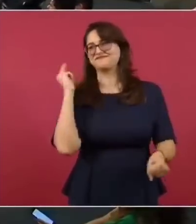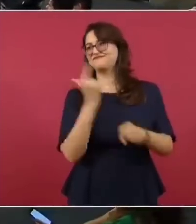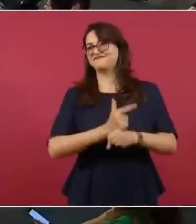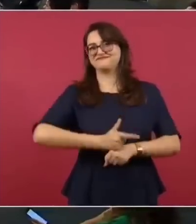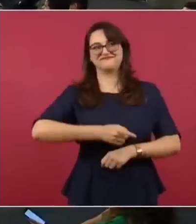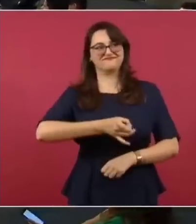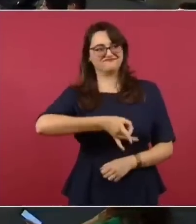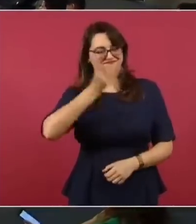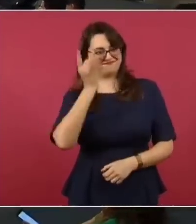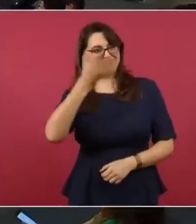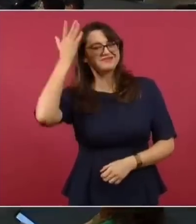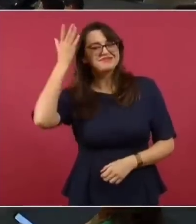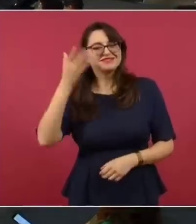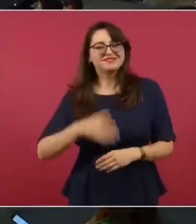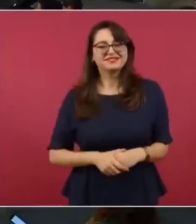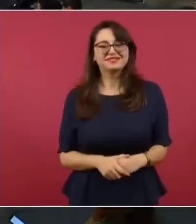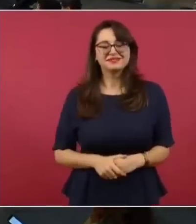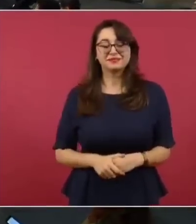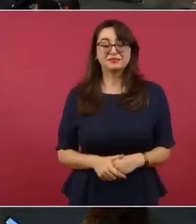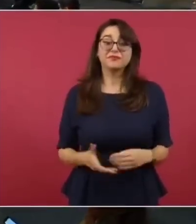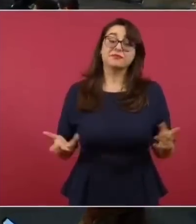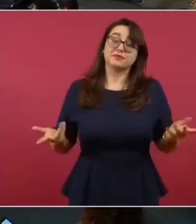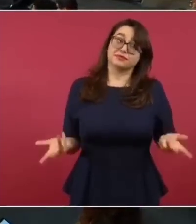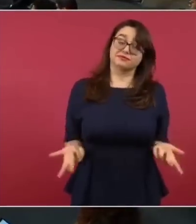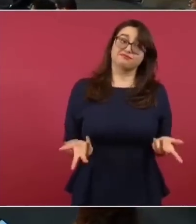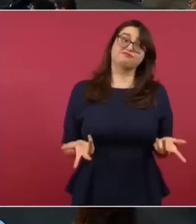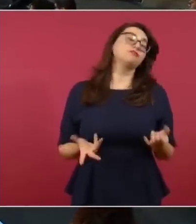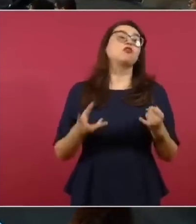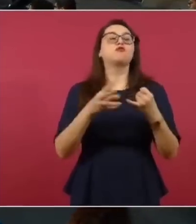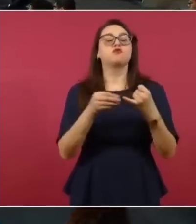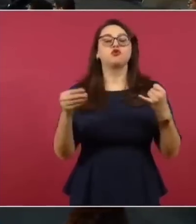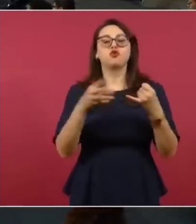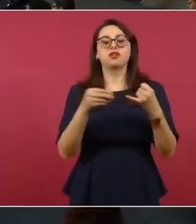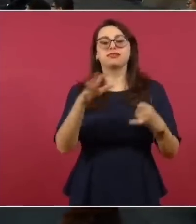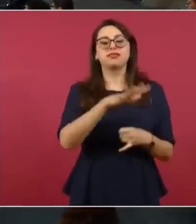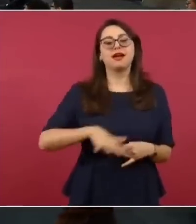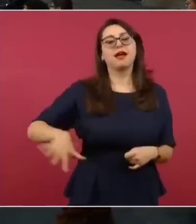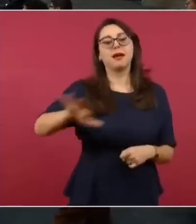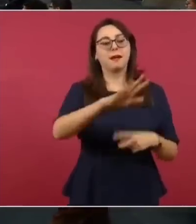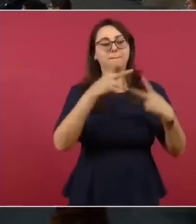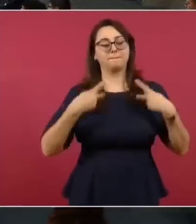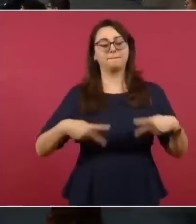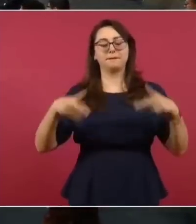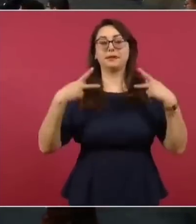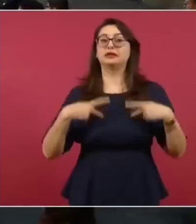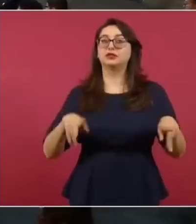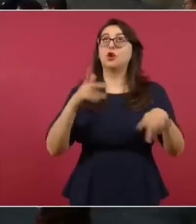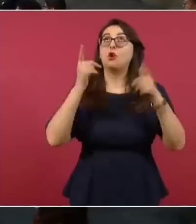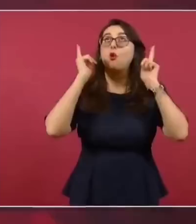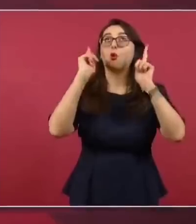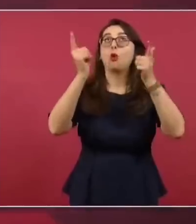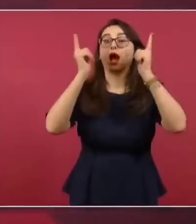ojalá y los hispanos de Florida despierten